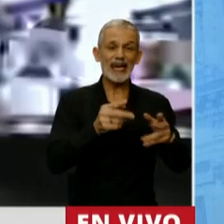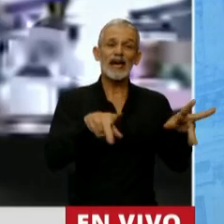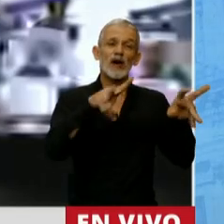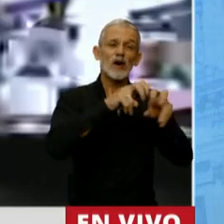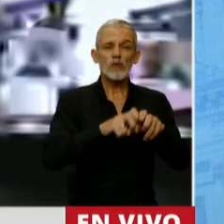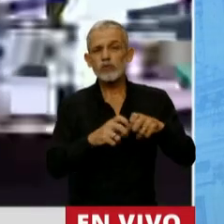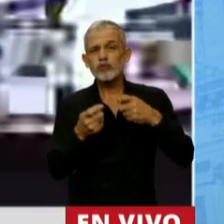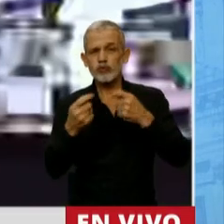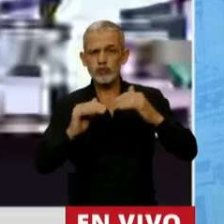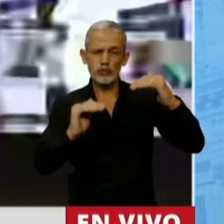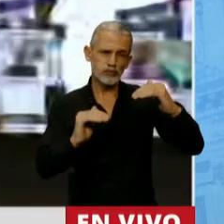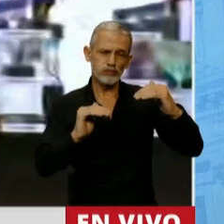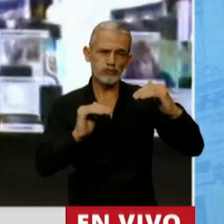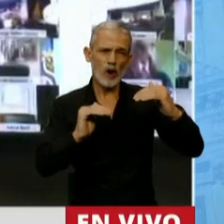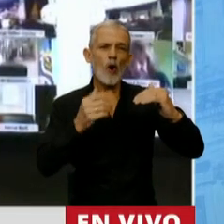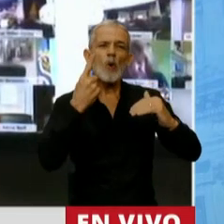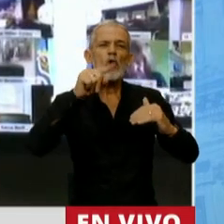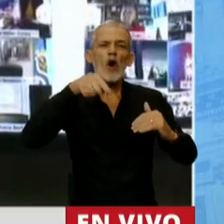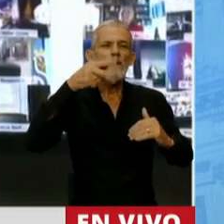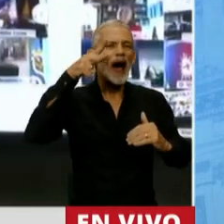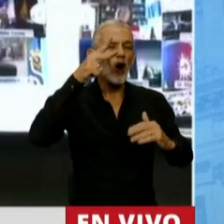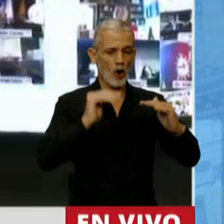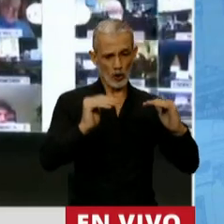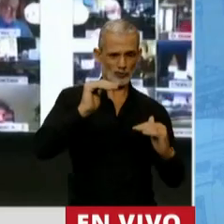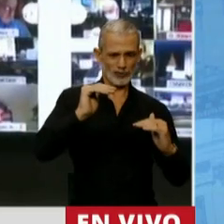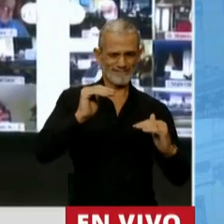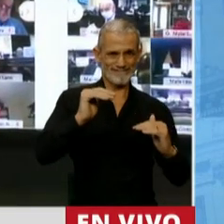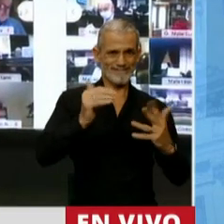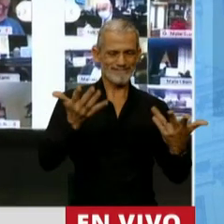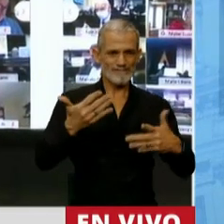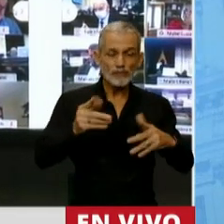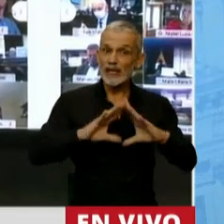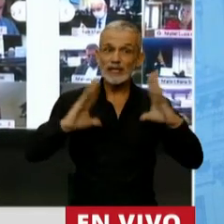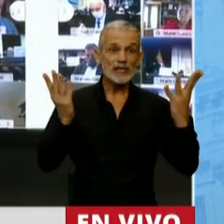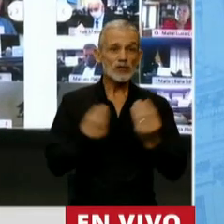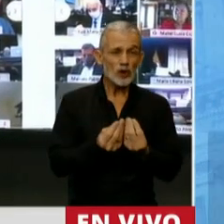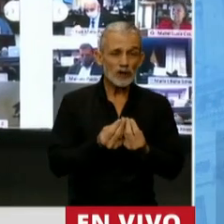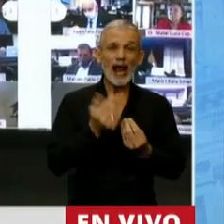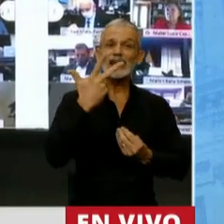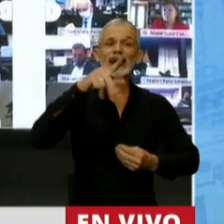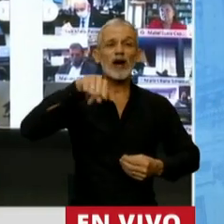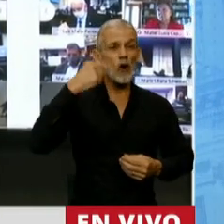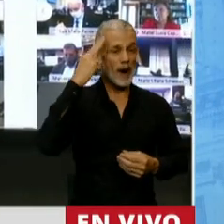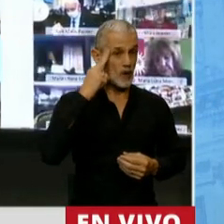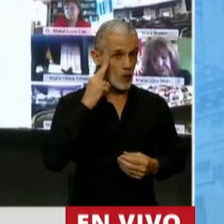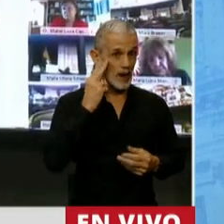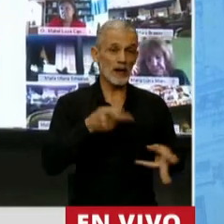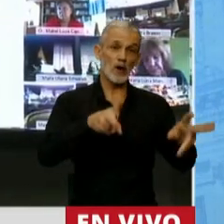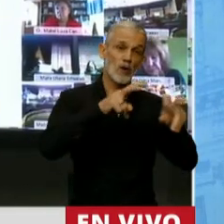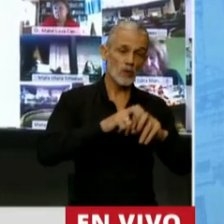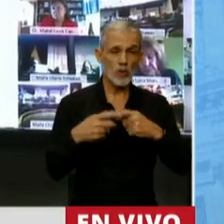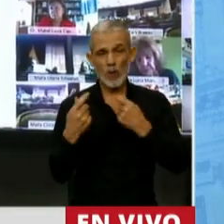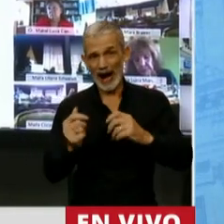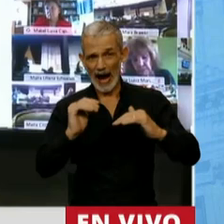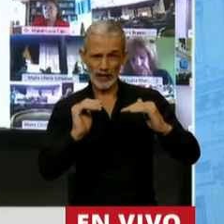fiscal primario fue de 1.8 y el déficit global fue de 3.9, incluidos los